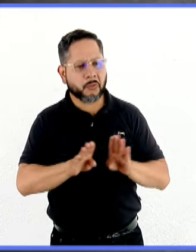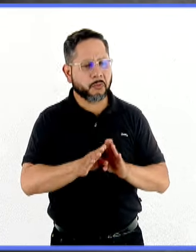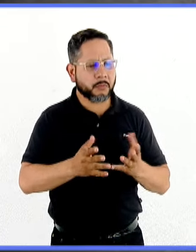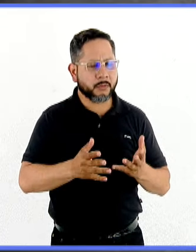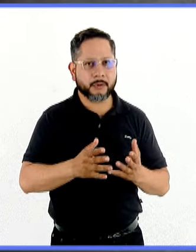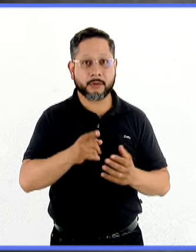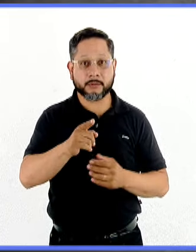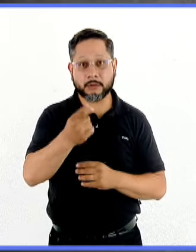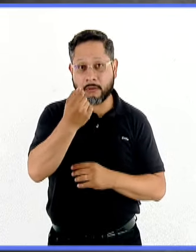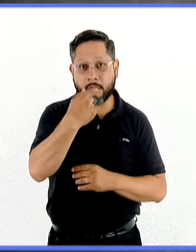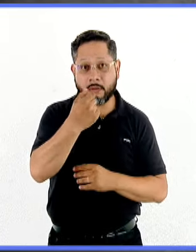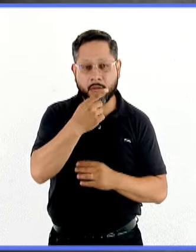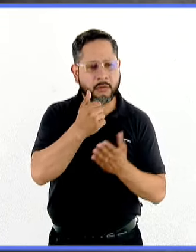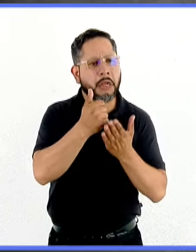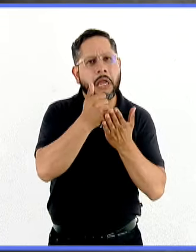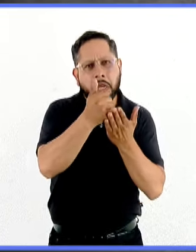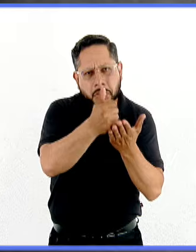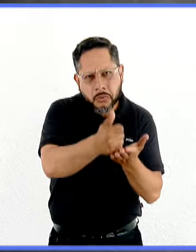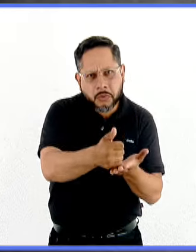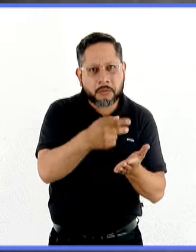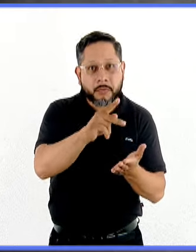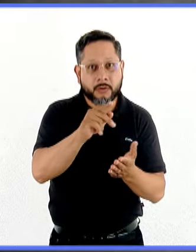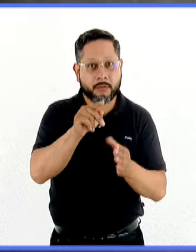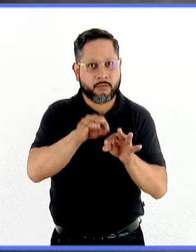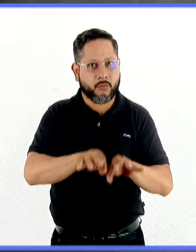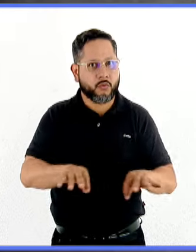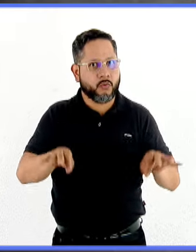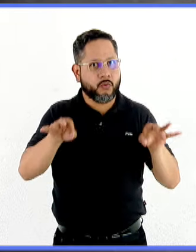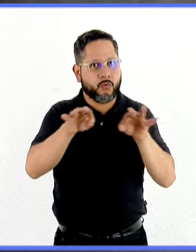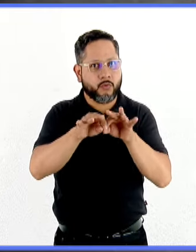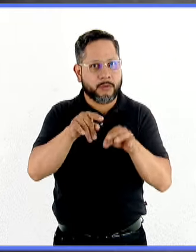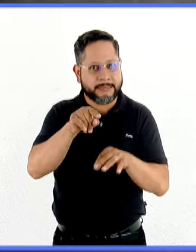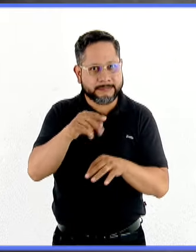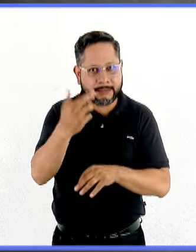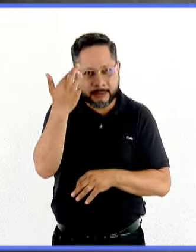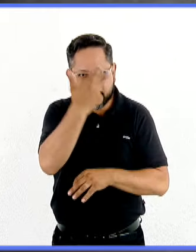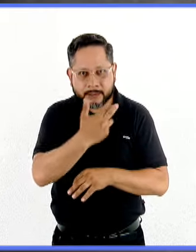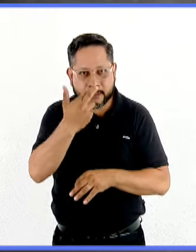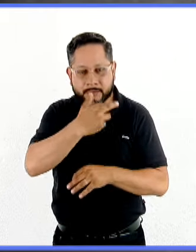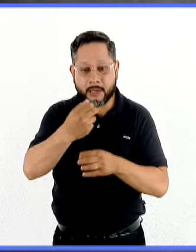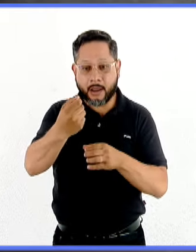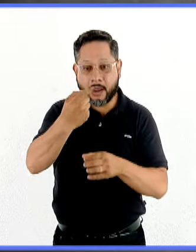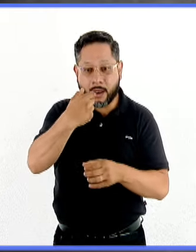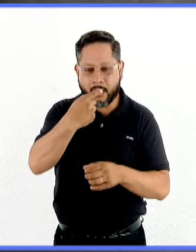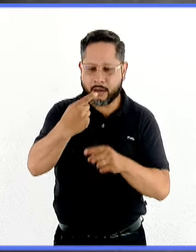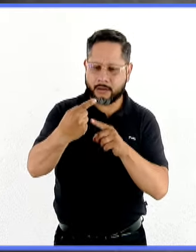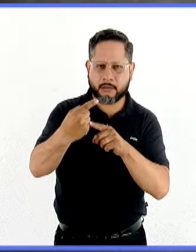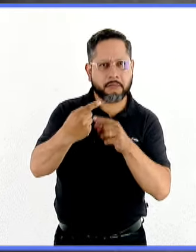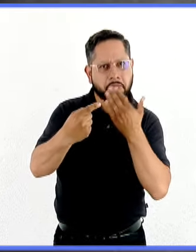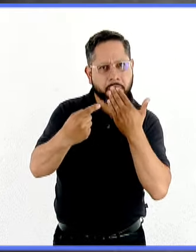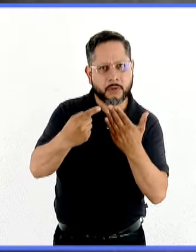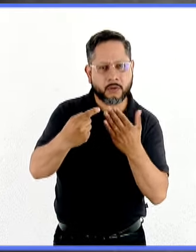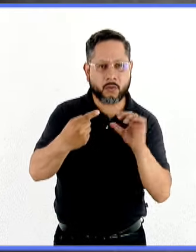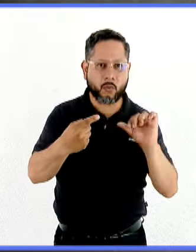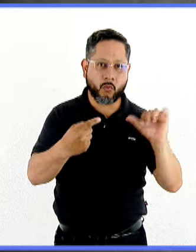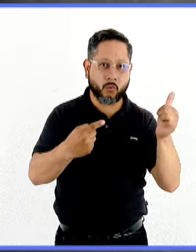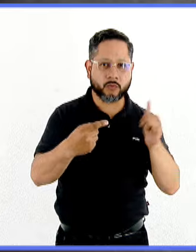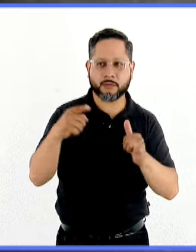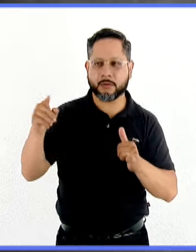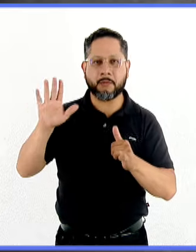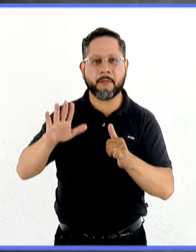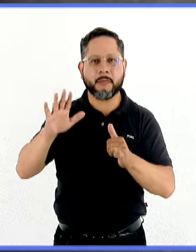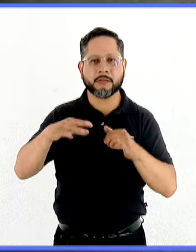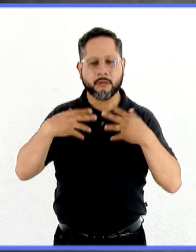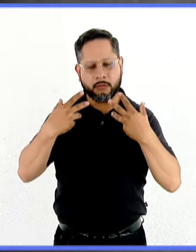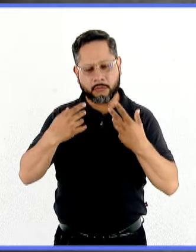tratamiento farmacológico puede ser útil, pero también es importante revisar todas estas pautas. Hay quienes funcionan muy bien, por ejemplo, con antidepresivos. Es una